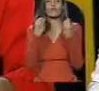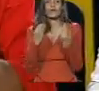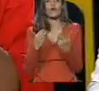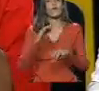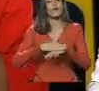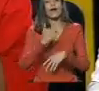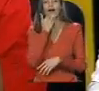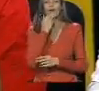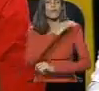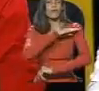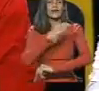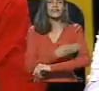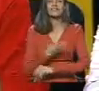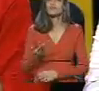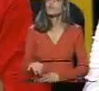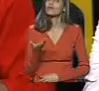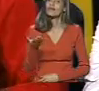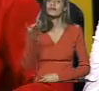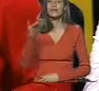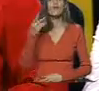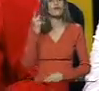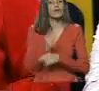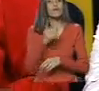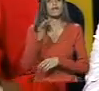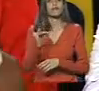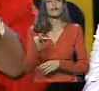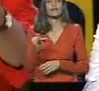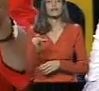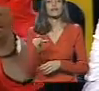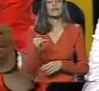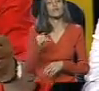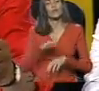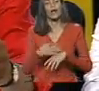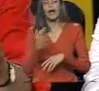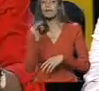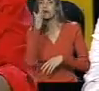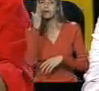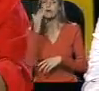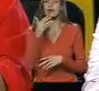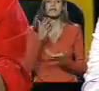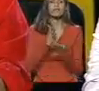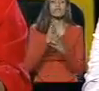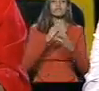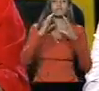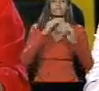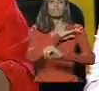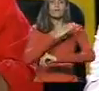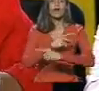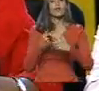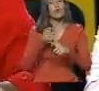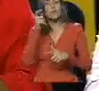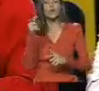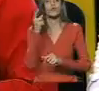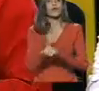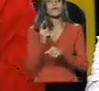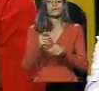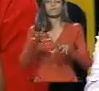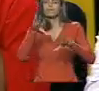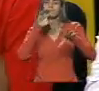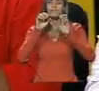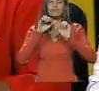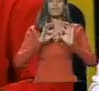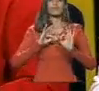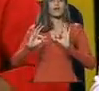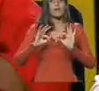uno de los poderes fácticos más importantes que tiene la oligarquía es el poder mediático. Entonces el pueblo tiene que dotarse. Por eso me gustó mucho el acto